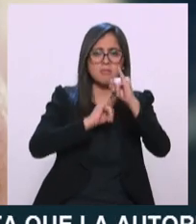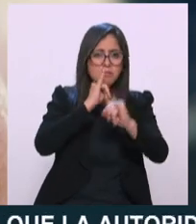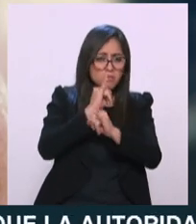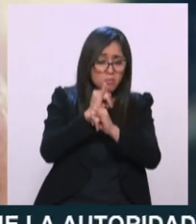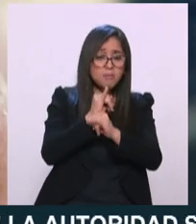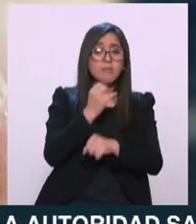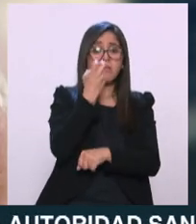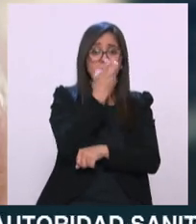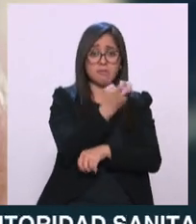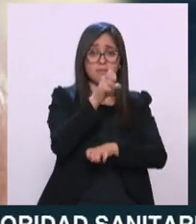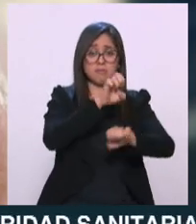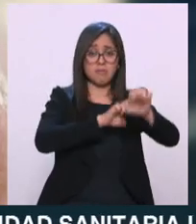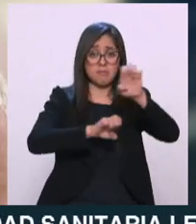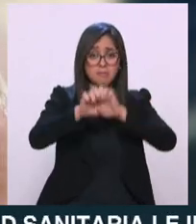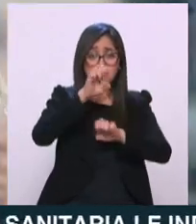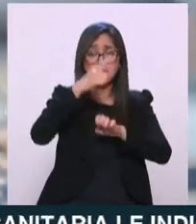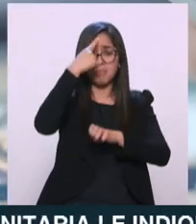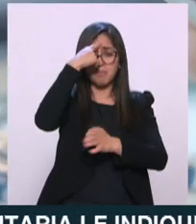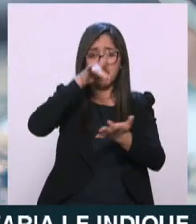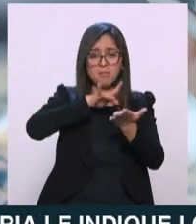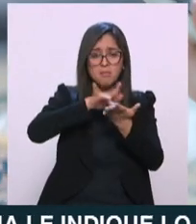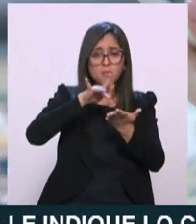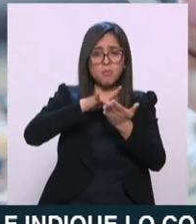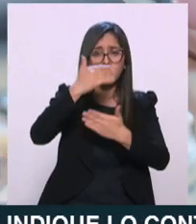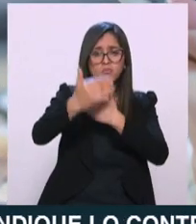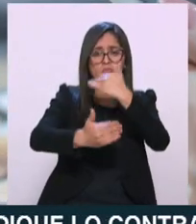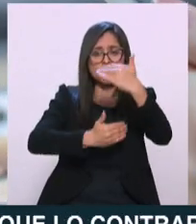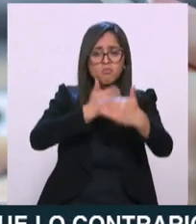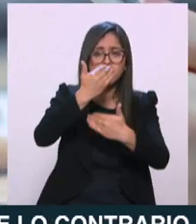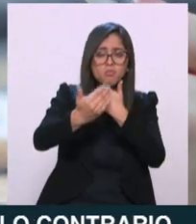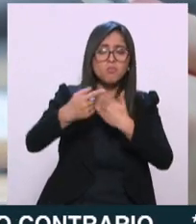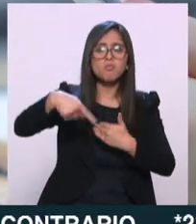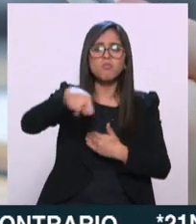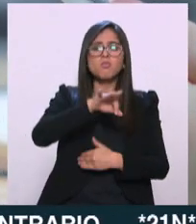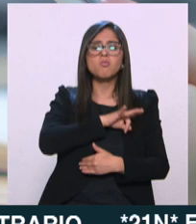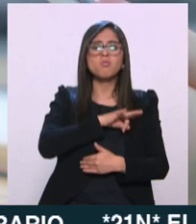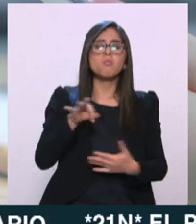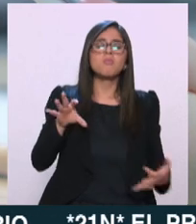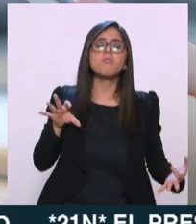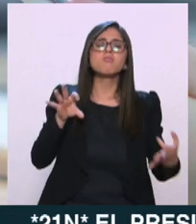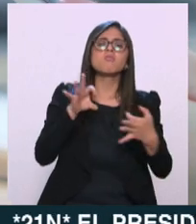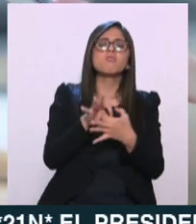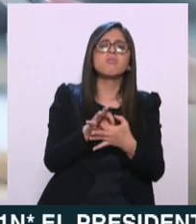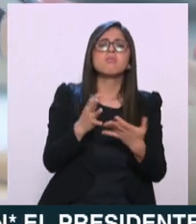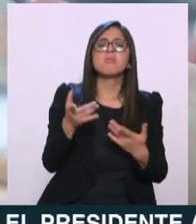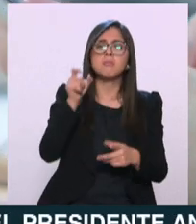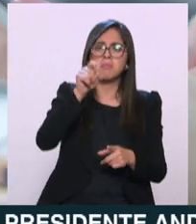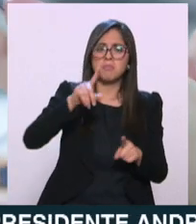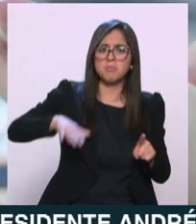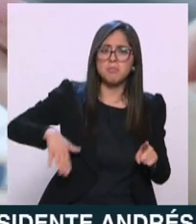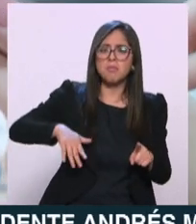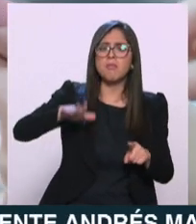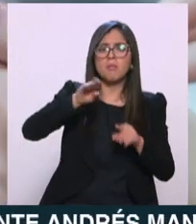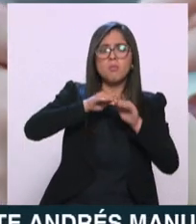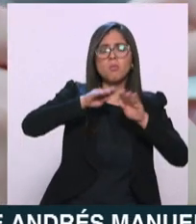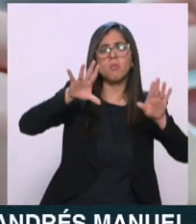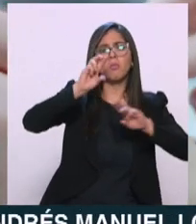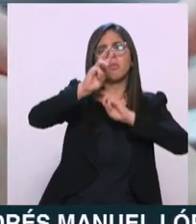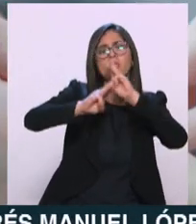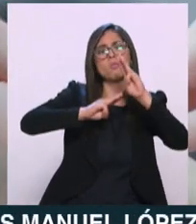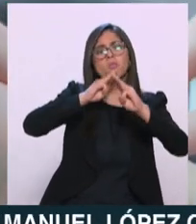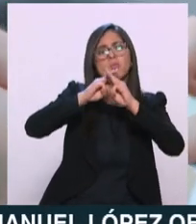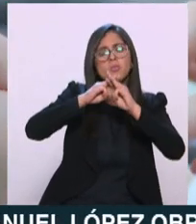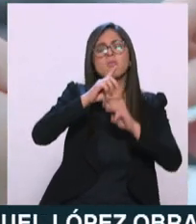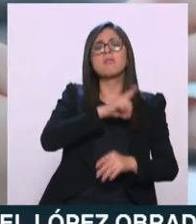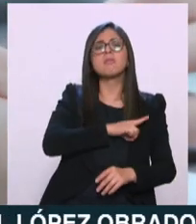mismas empresas para ser productivas y además para ser bien vistas, como quien diría coloquialmente en el mundo, pues van a tener